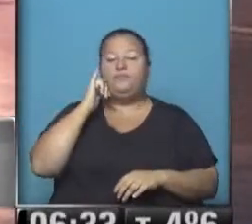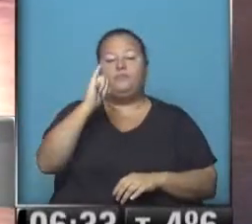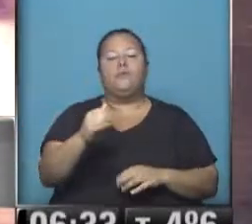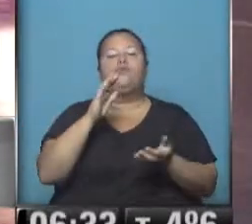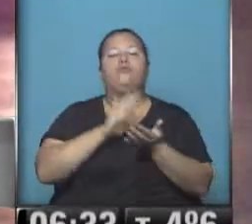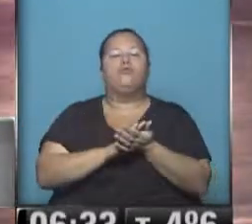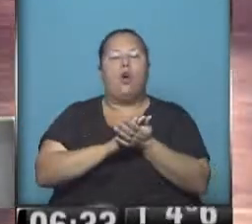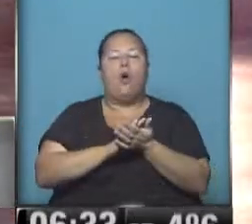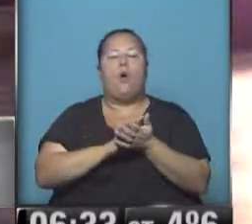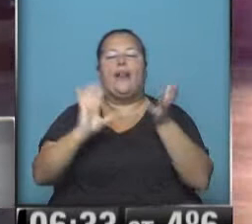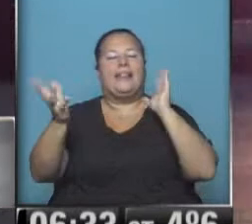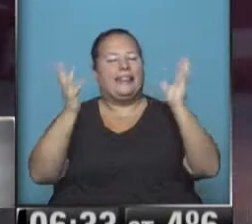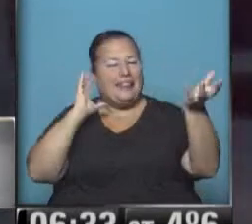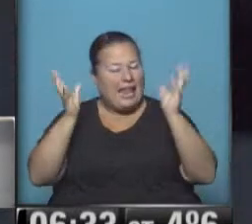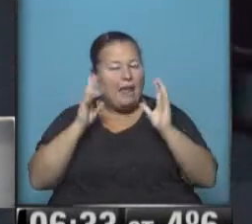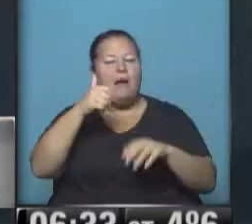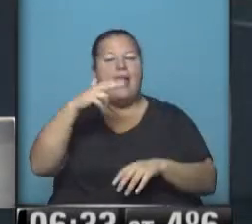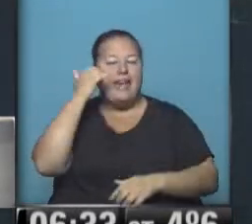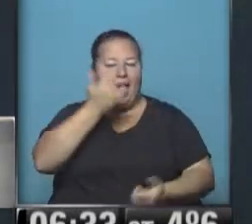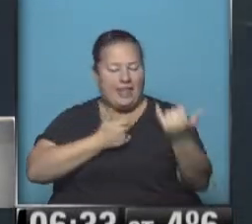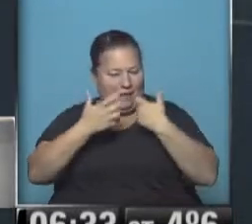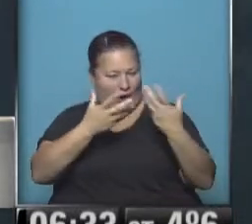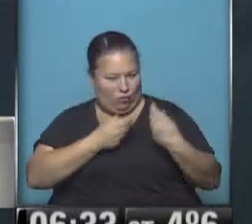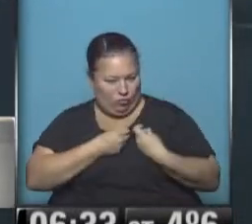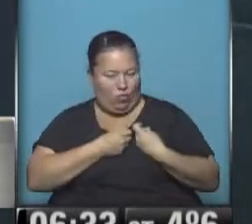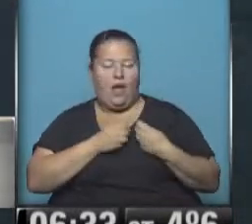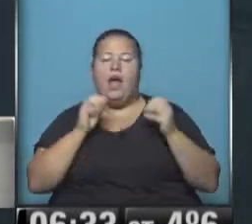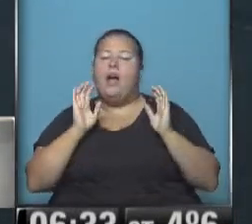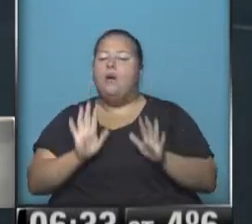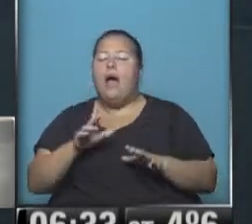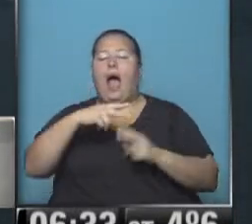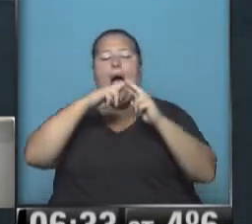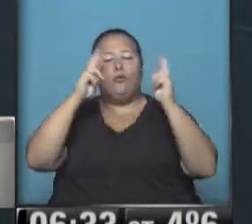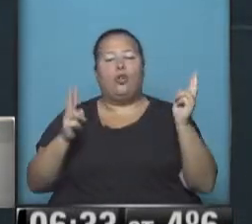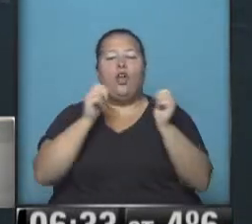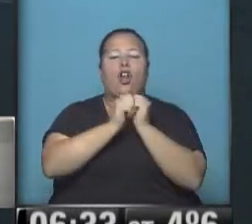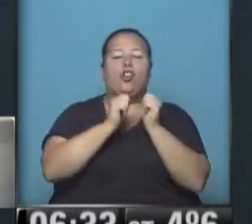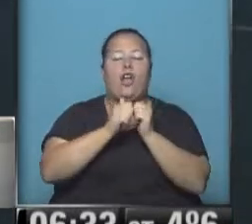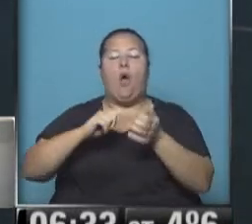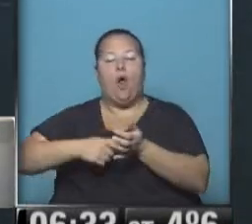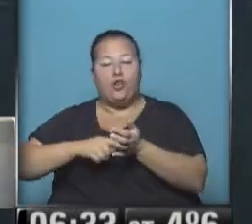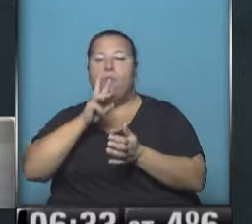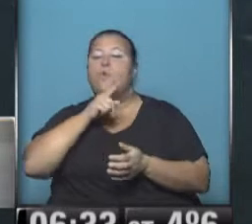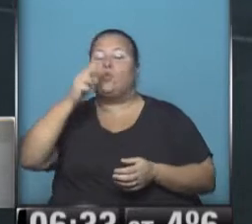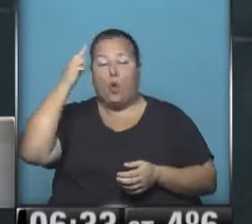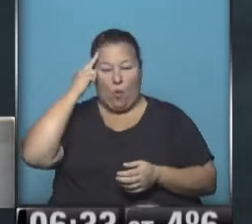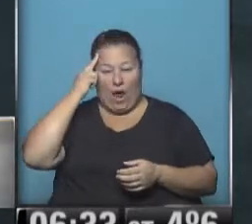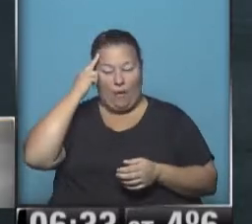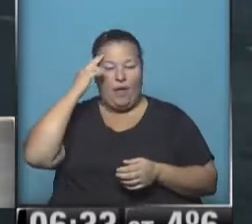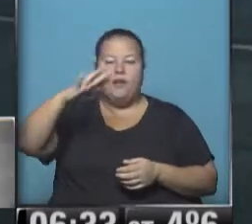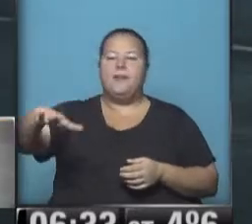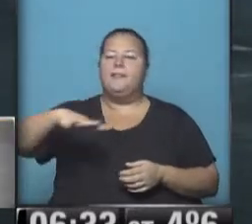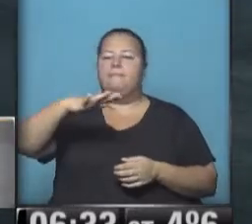tiene que ver con las condiciones climáticas que tal vez nadie nos pueda dar una mano. Atención porque en autopista Rosario-Buenos Aires, ruta 9, a la altura